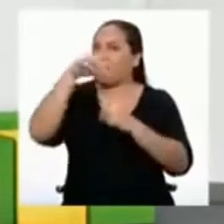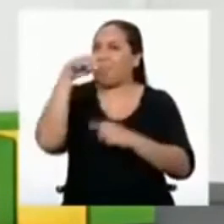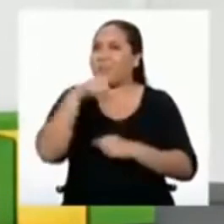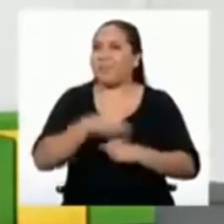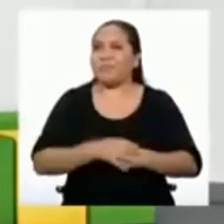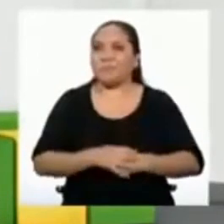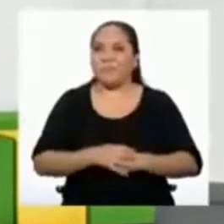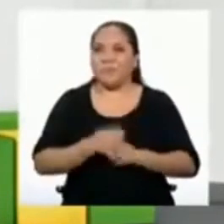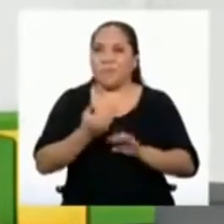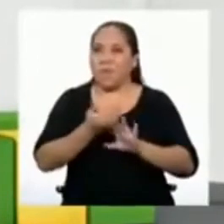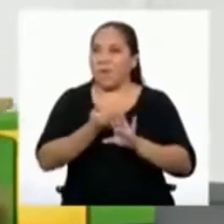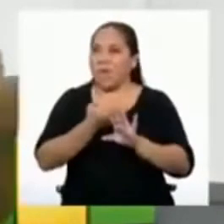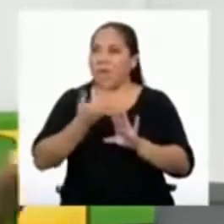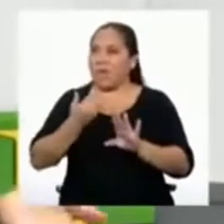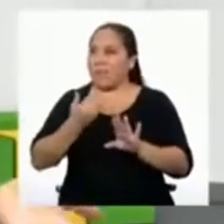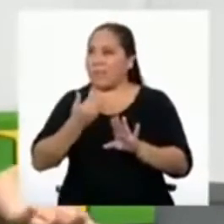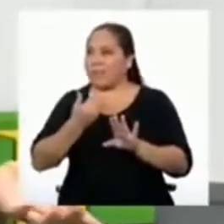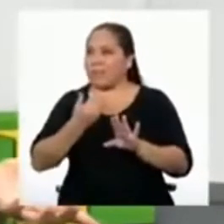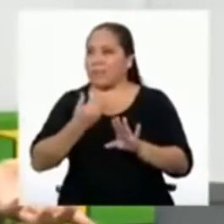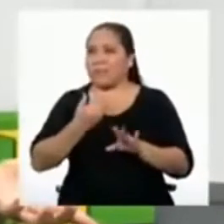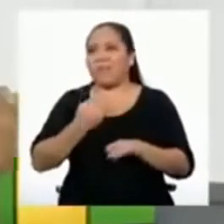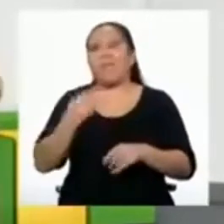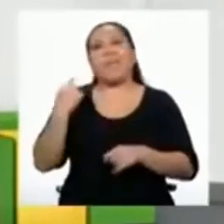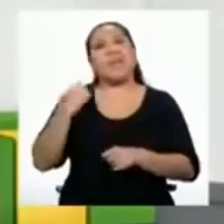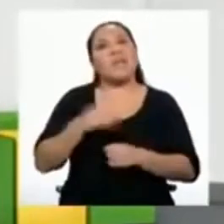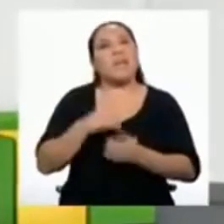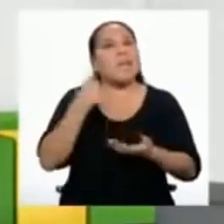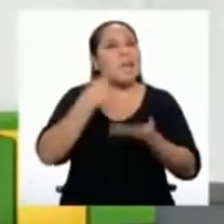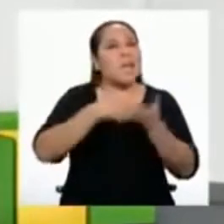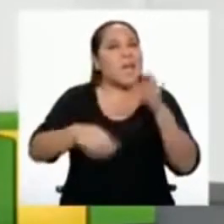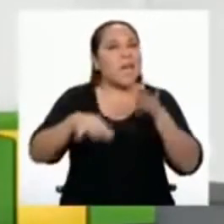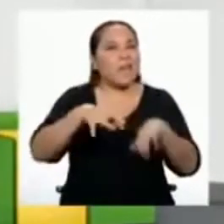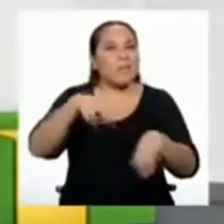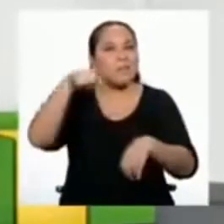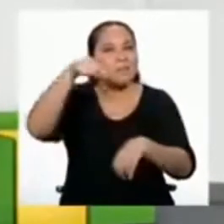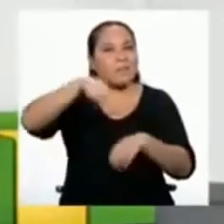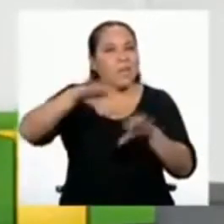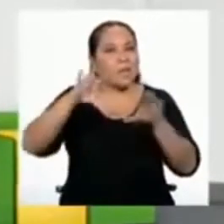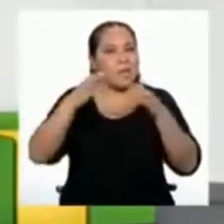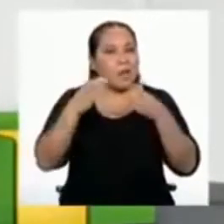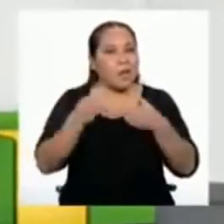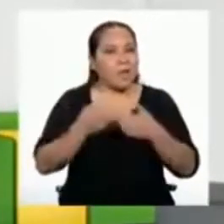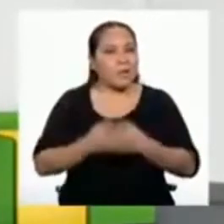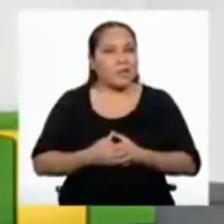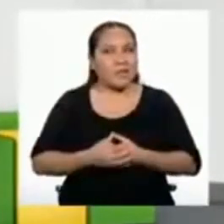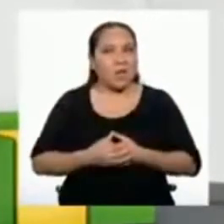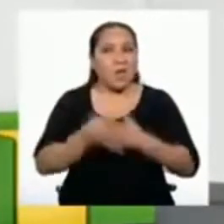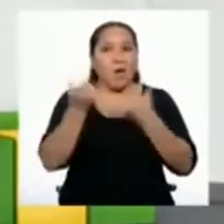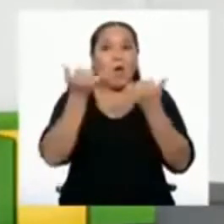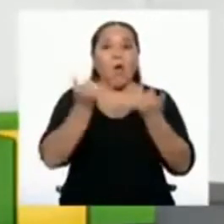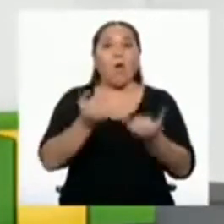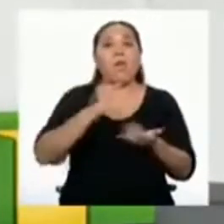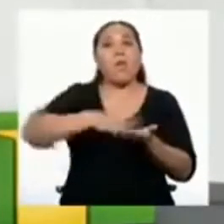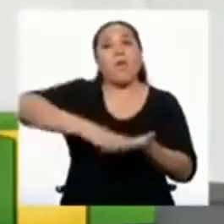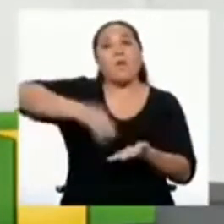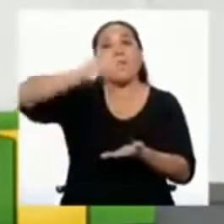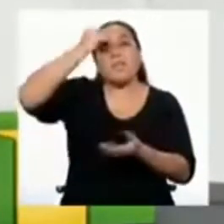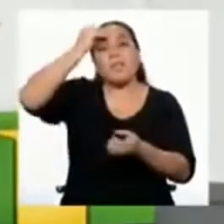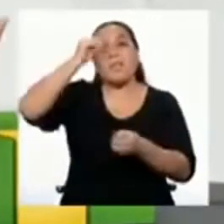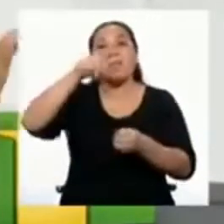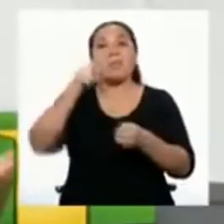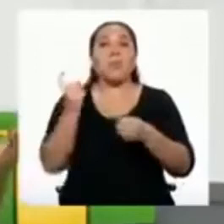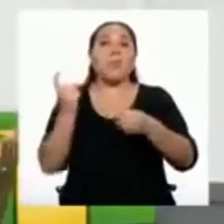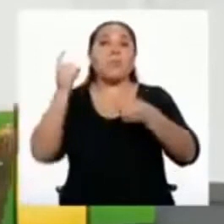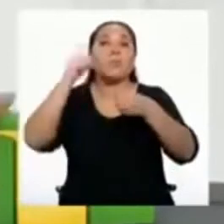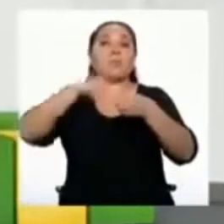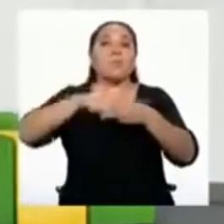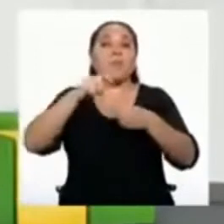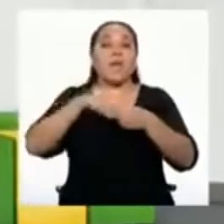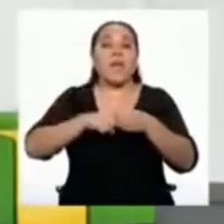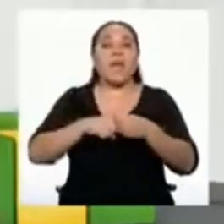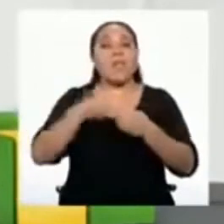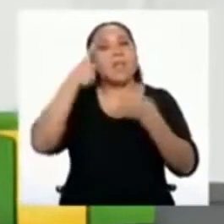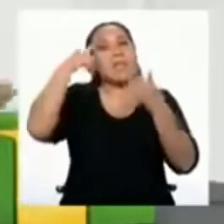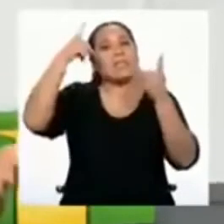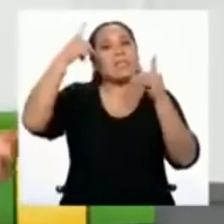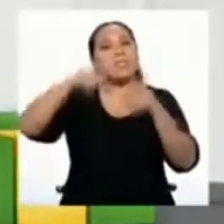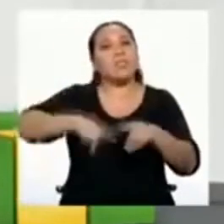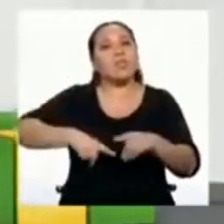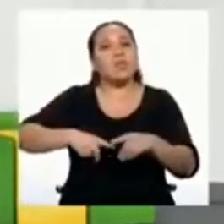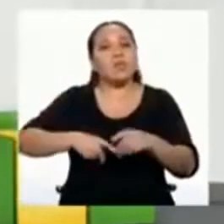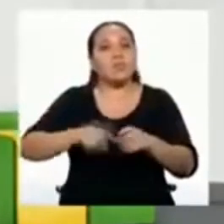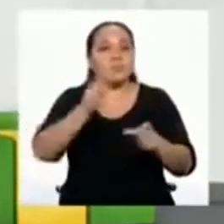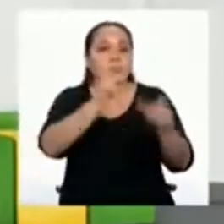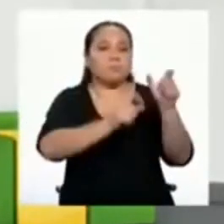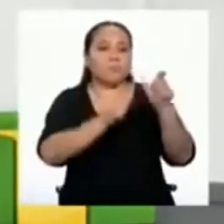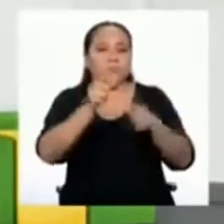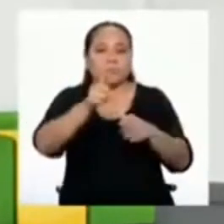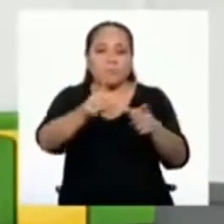Pero antes, ¿qué es lo que revisaremos en esta sesión? Hoy aprenderás a participar en asuntos públicos, haciendo